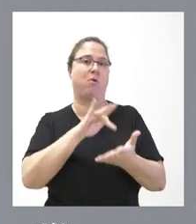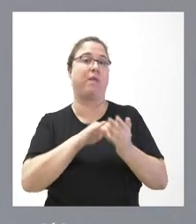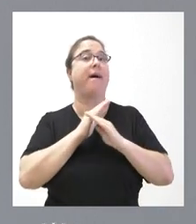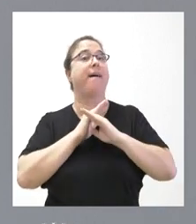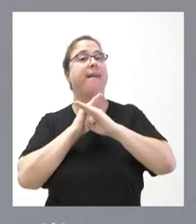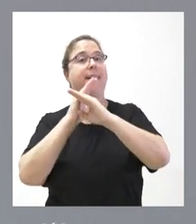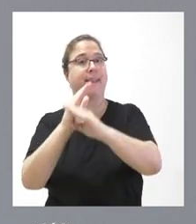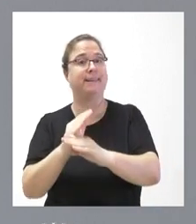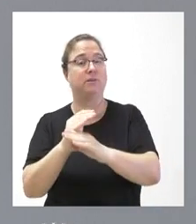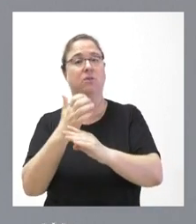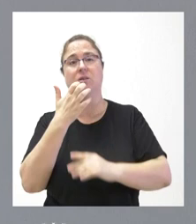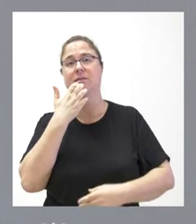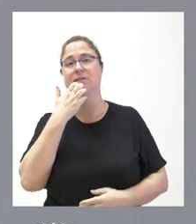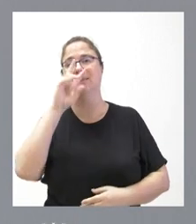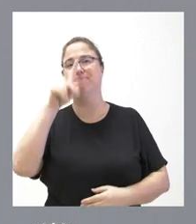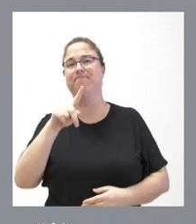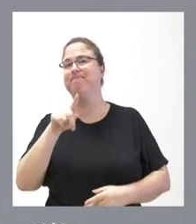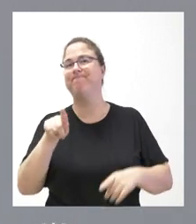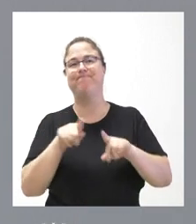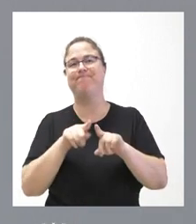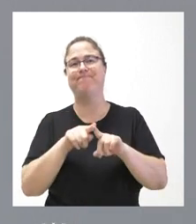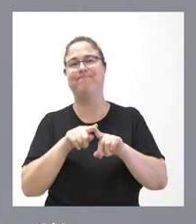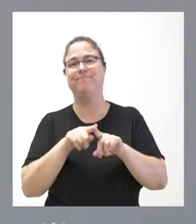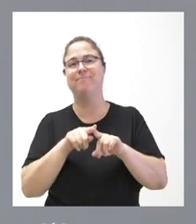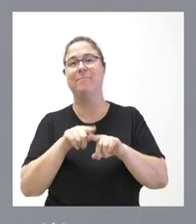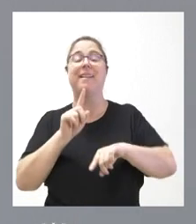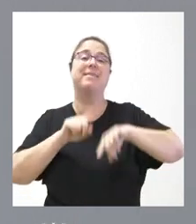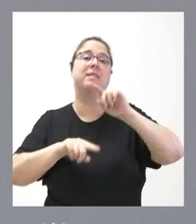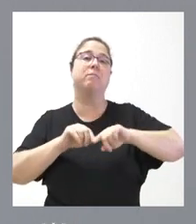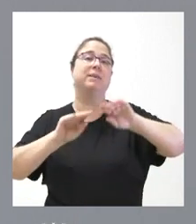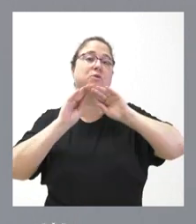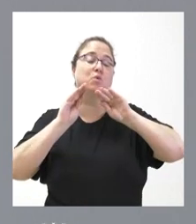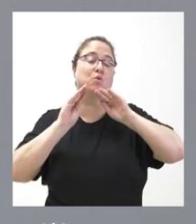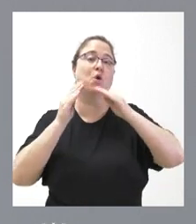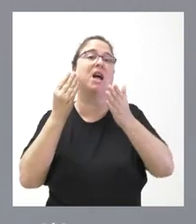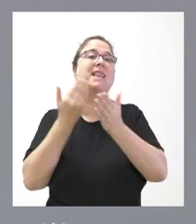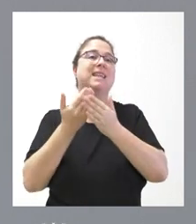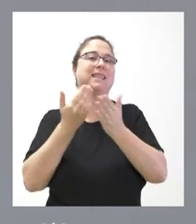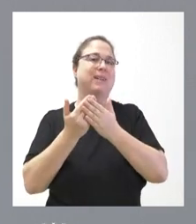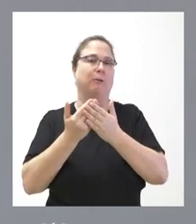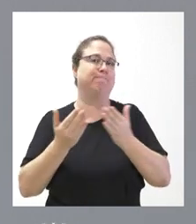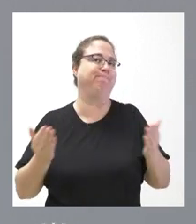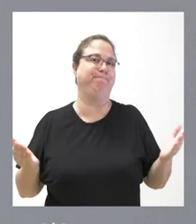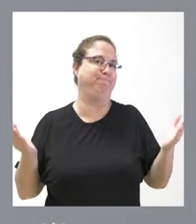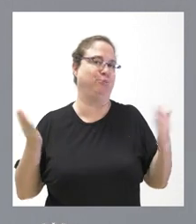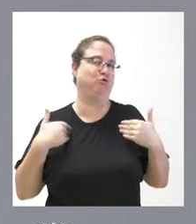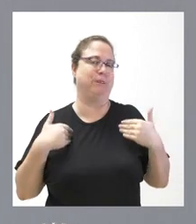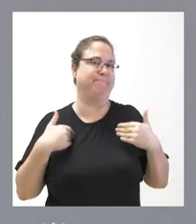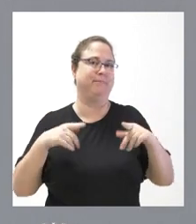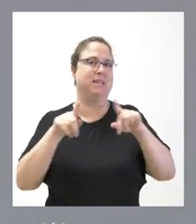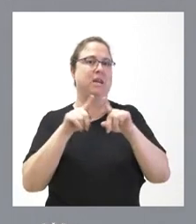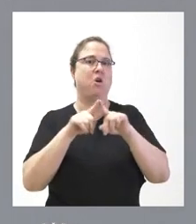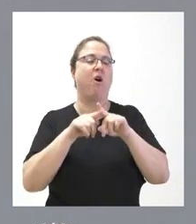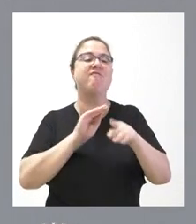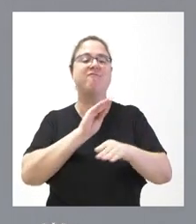de las que figuraban en esas iniciativas, a juicio del propio certificado de la intervención, no estaban siendo susceptibles de ser